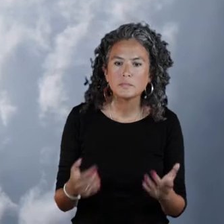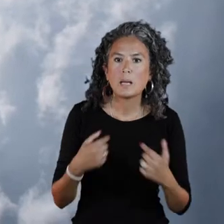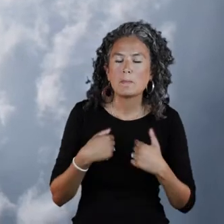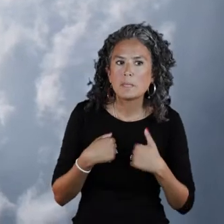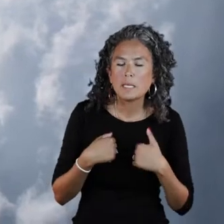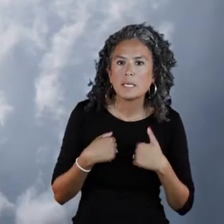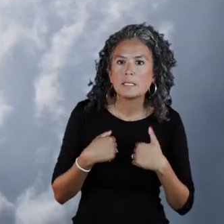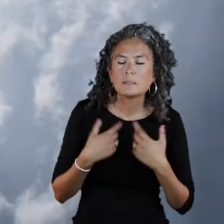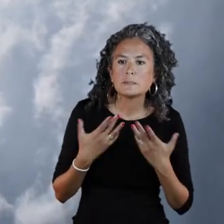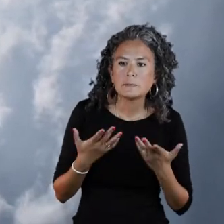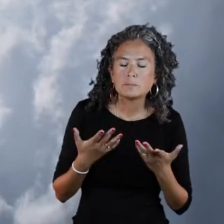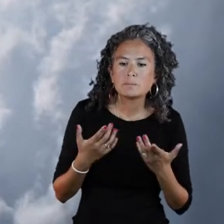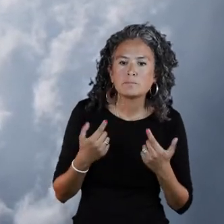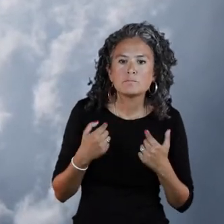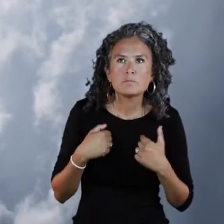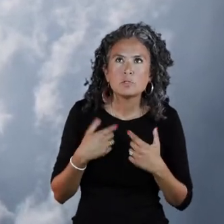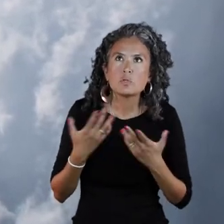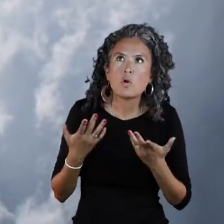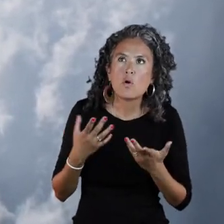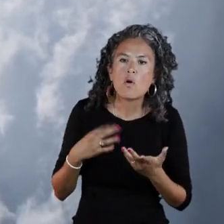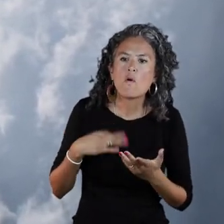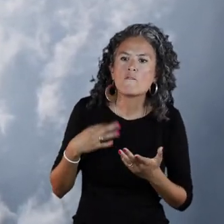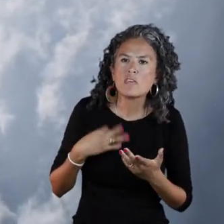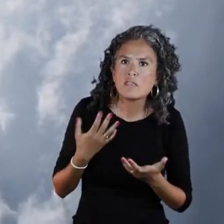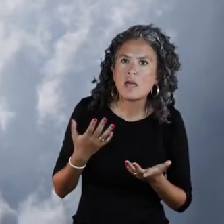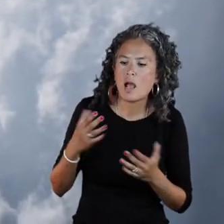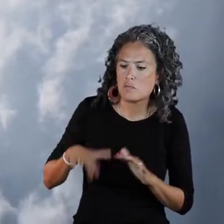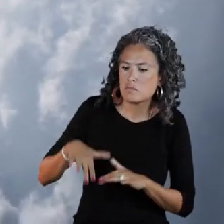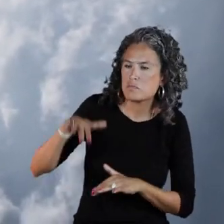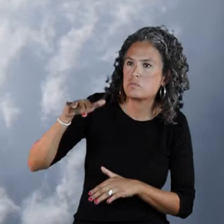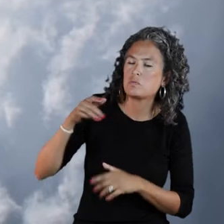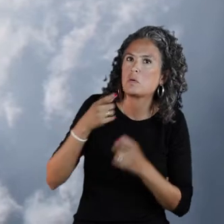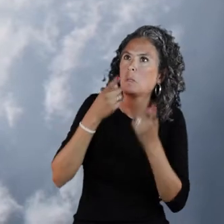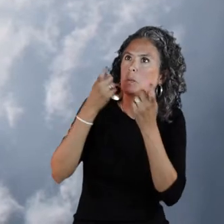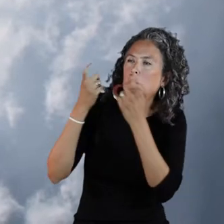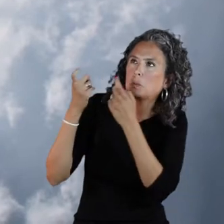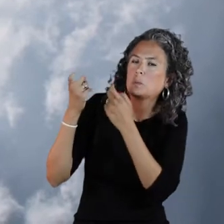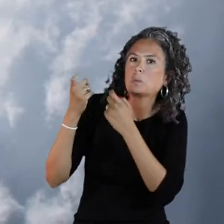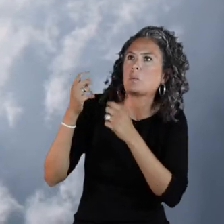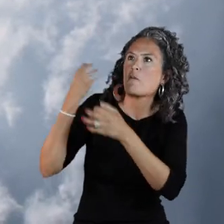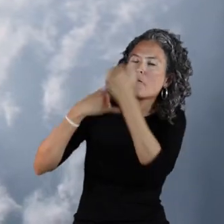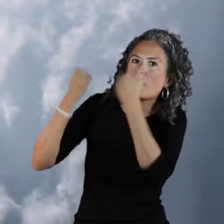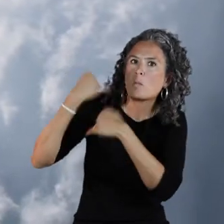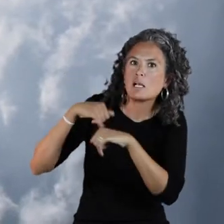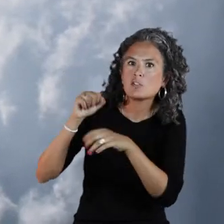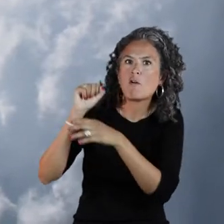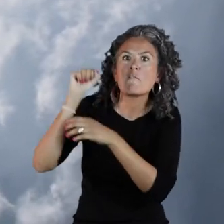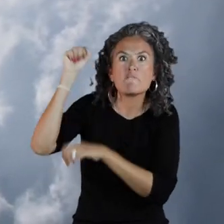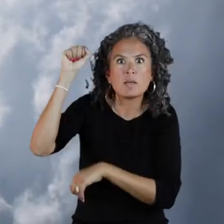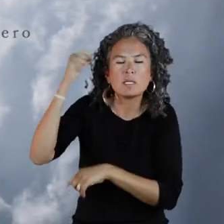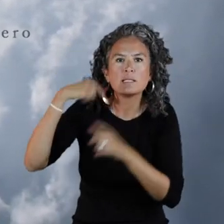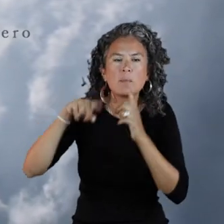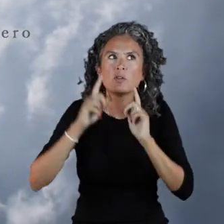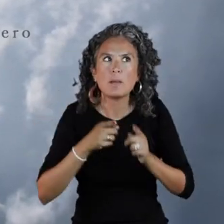A mí me ocurre que si bien tuve una formación que tenía discursos que eran muy progresistas y muy